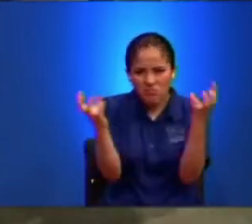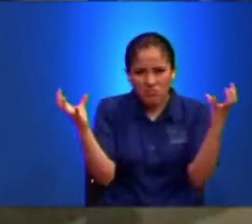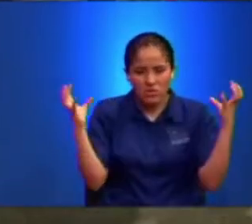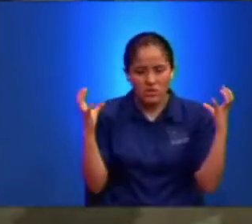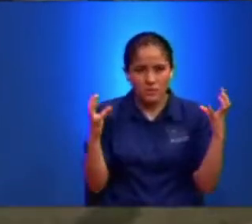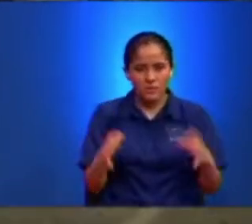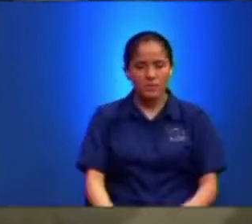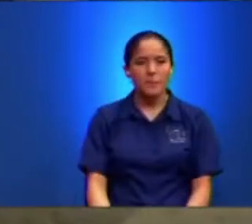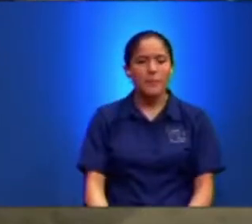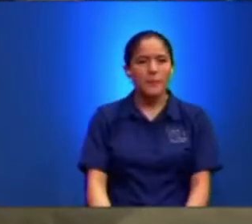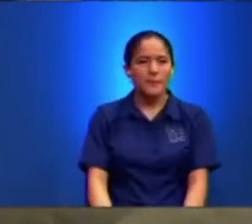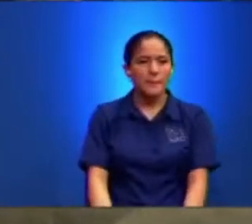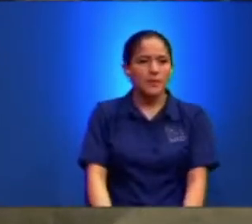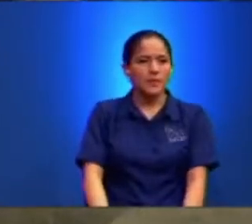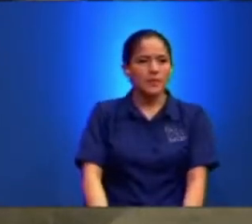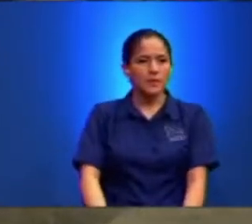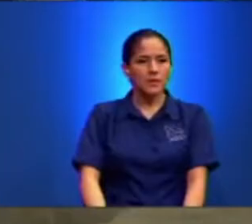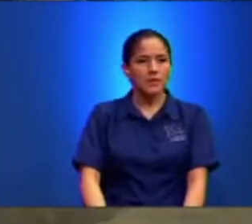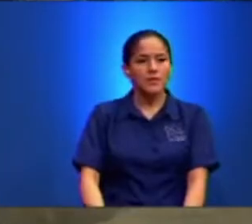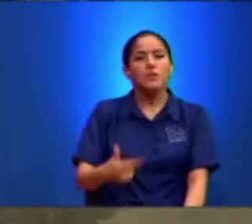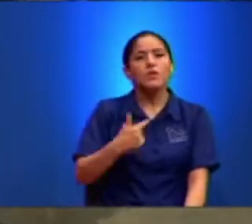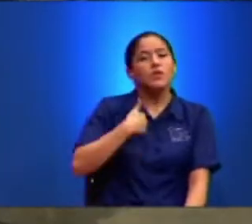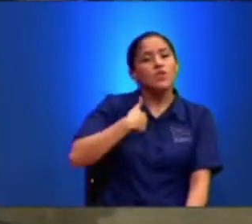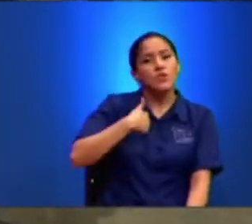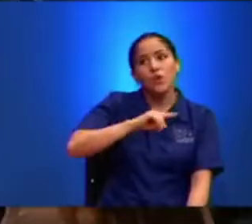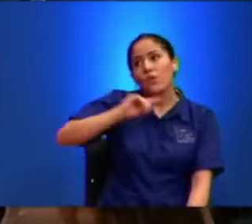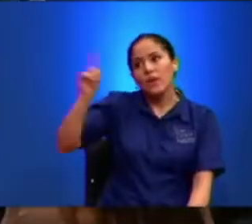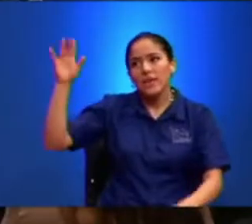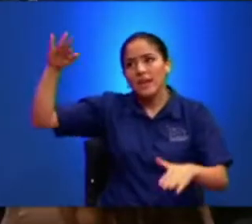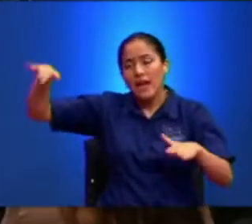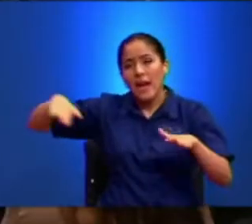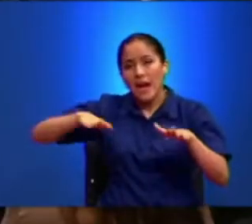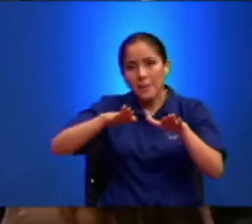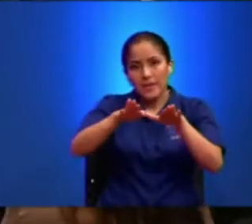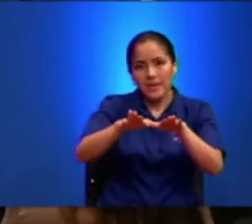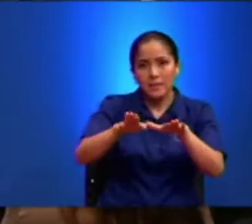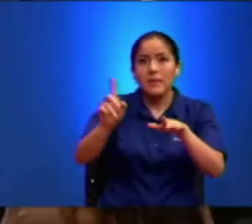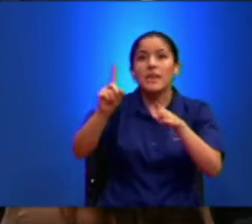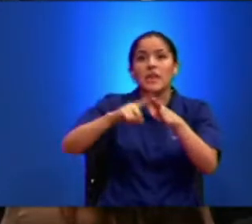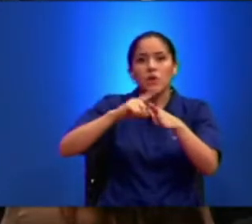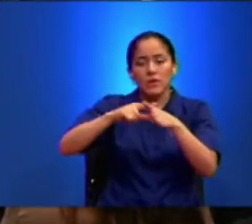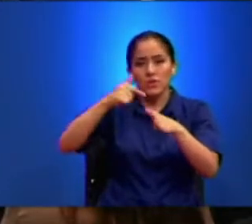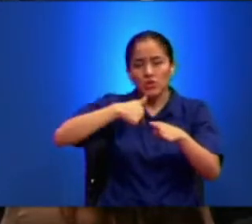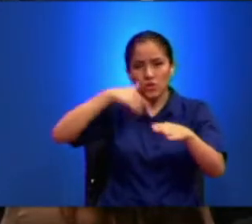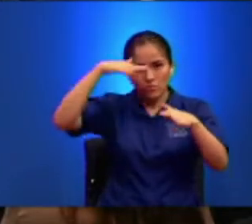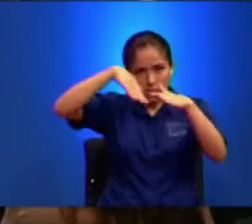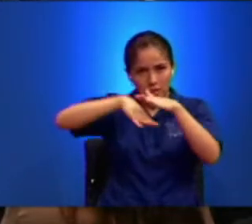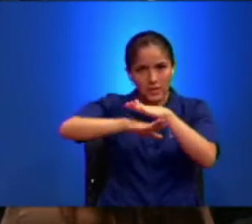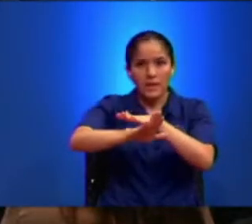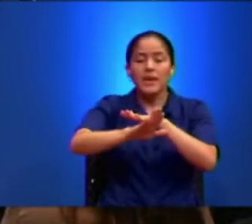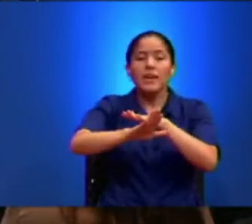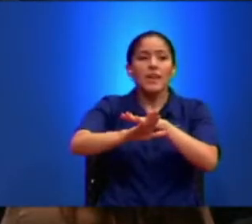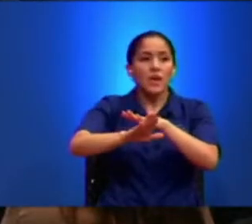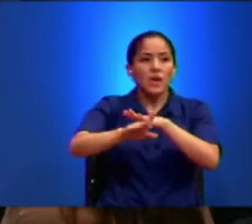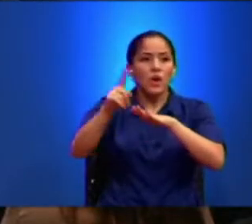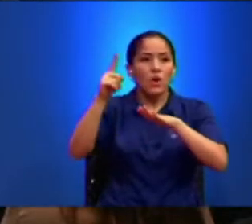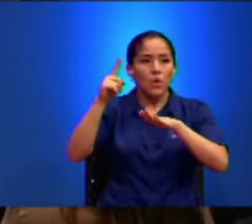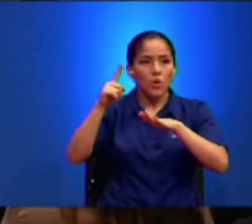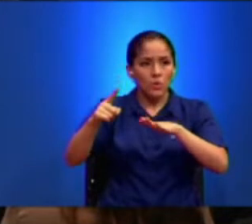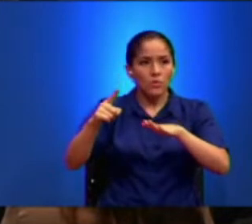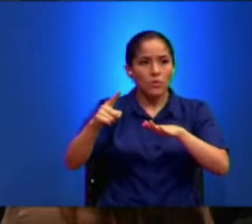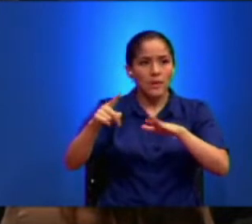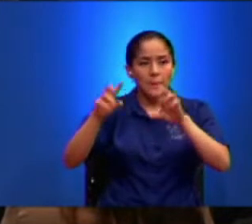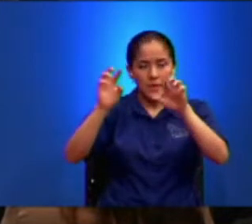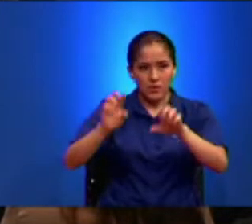Antes Antes de la pandemia Y yo me voy a ir parquear Y cuando yo Entré Iba un cliente Con un Su folder Un